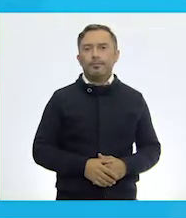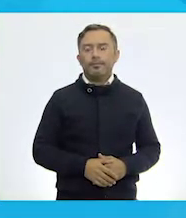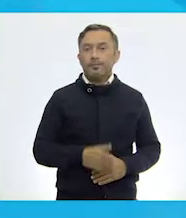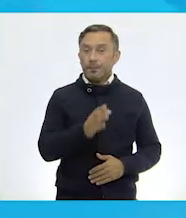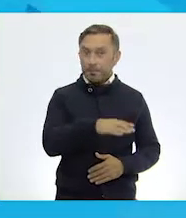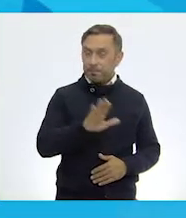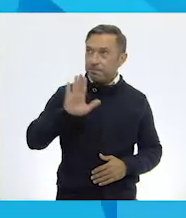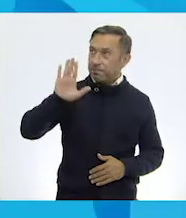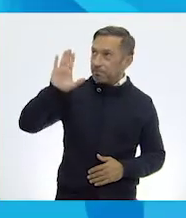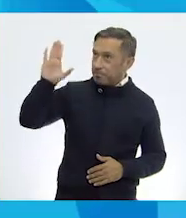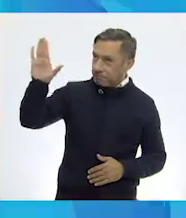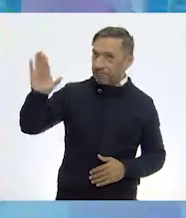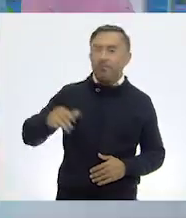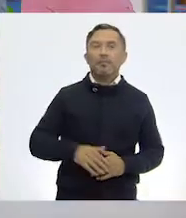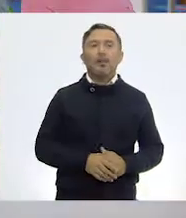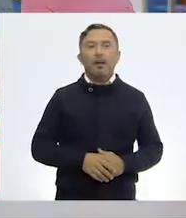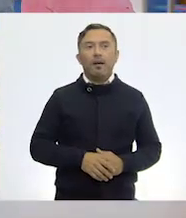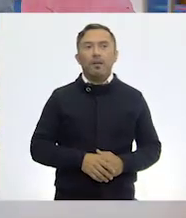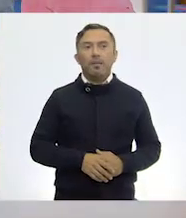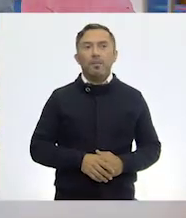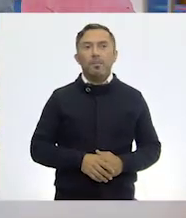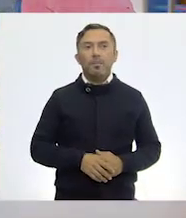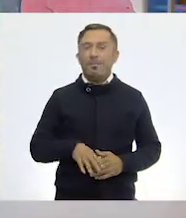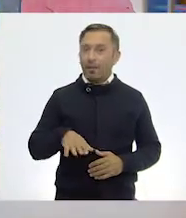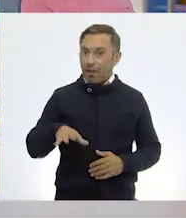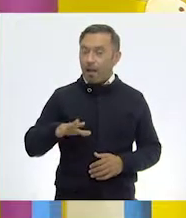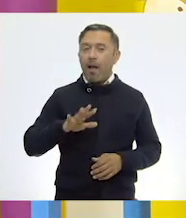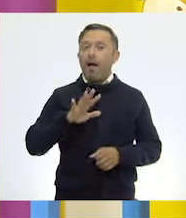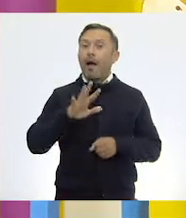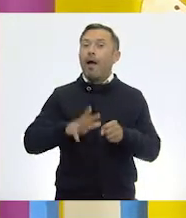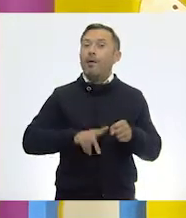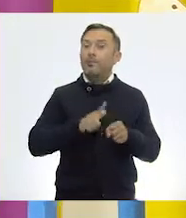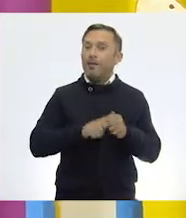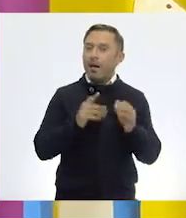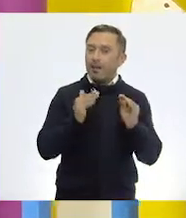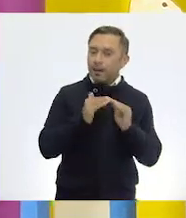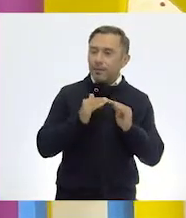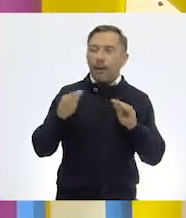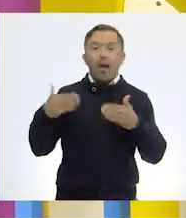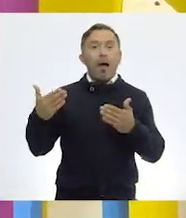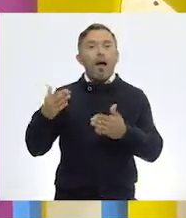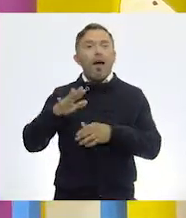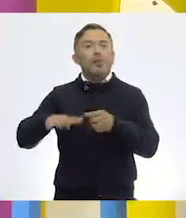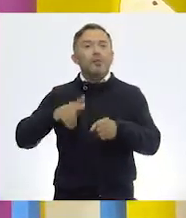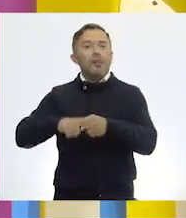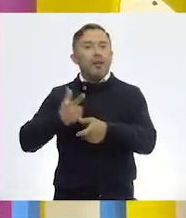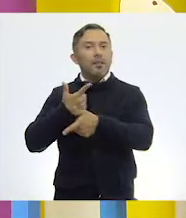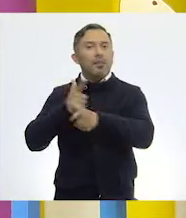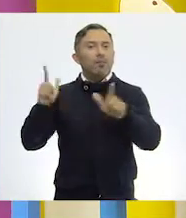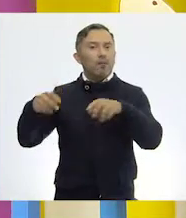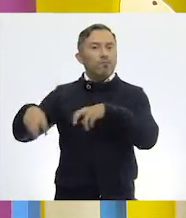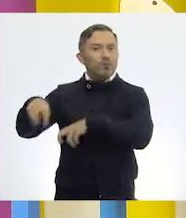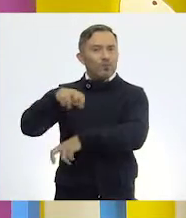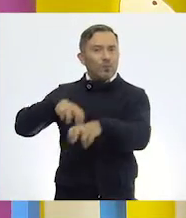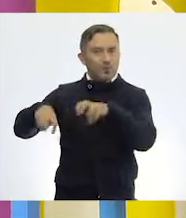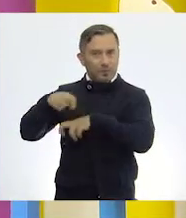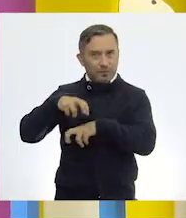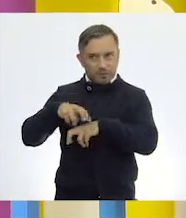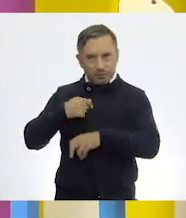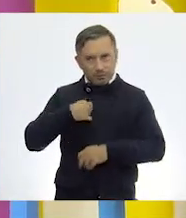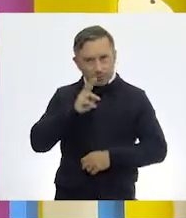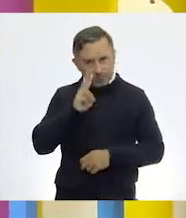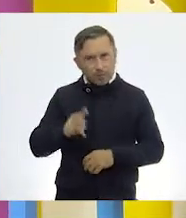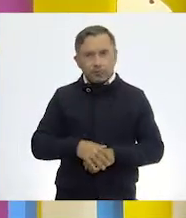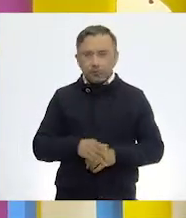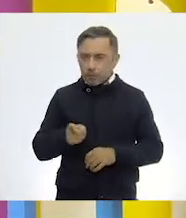Bien, ya tenemos esta explicación de animales domésticos y silvestres. ¿Me pueden decir, bien, ya cuál